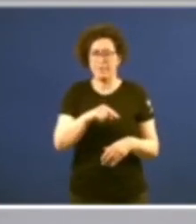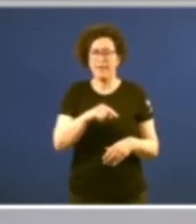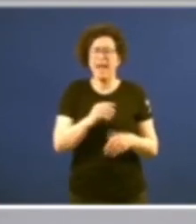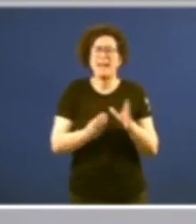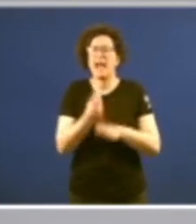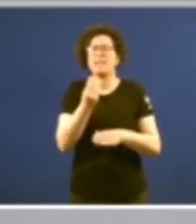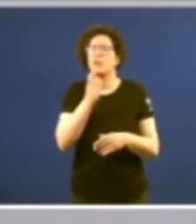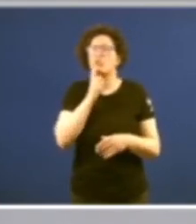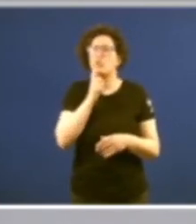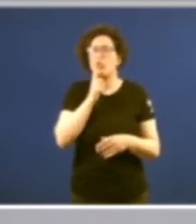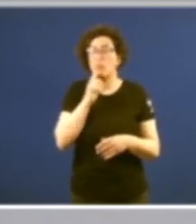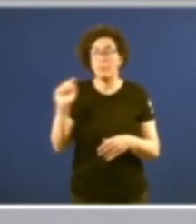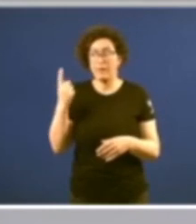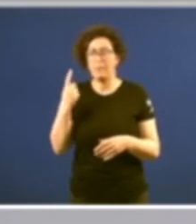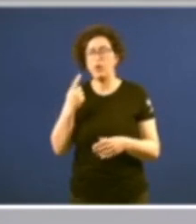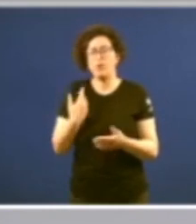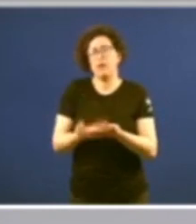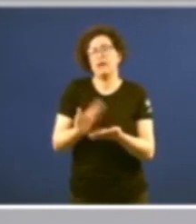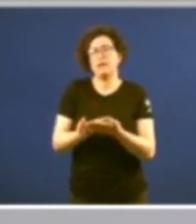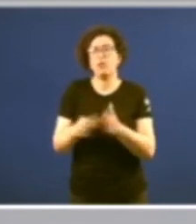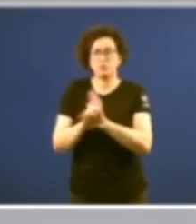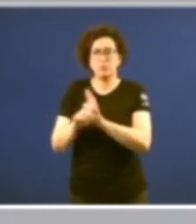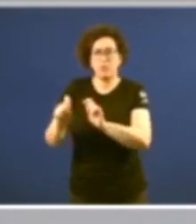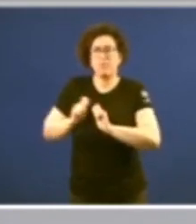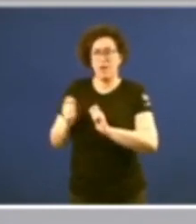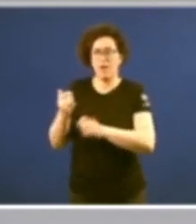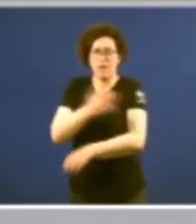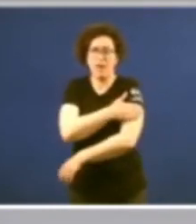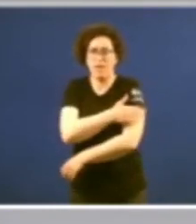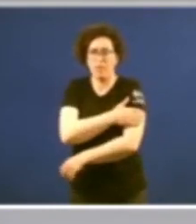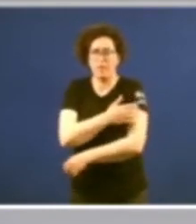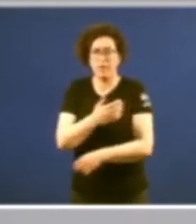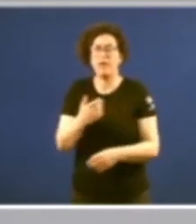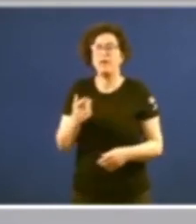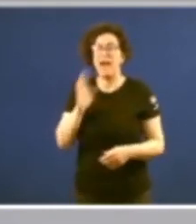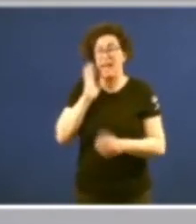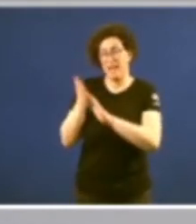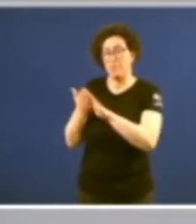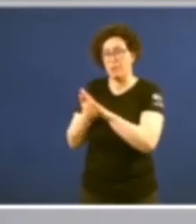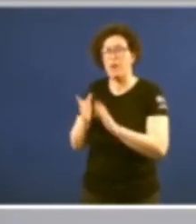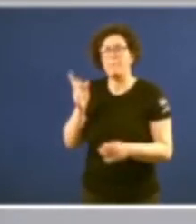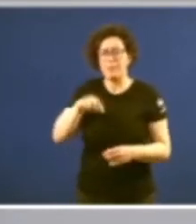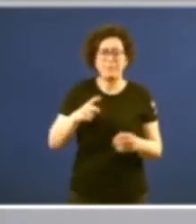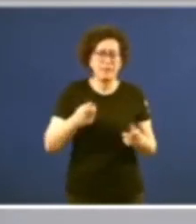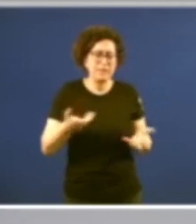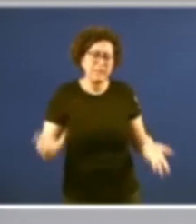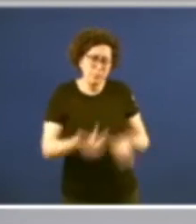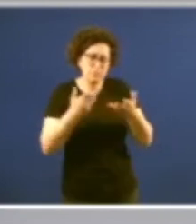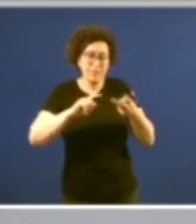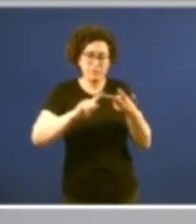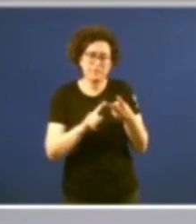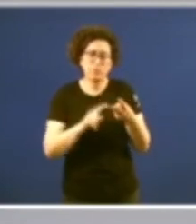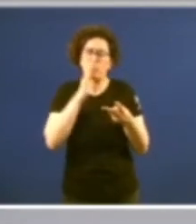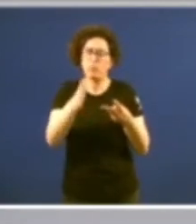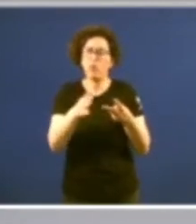primer lugar pola legitimidade constitucional a que antes nos referíamos e impulsado igualmente en segundo lugar por